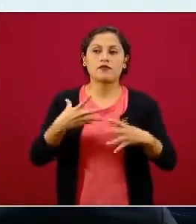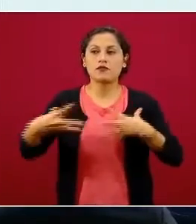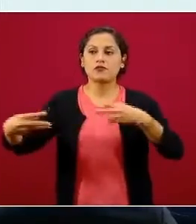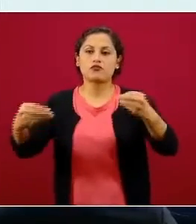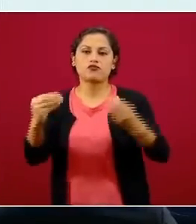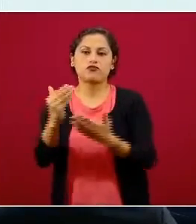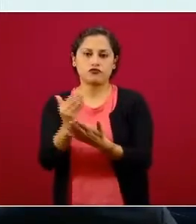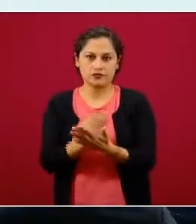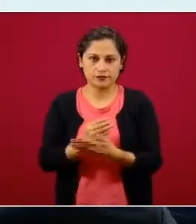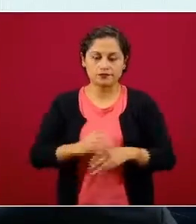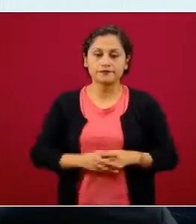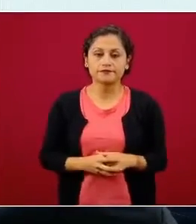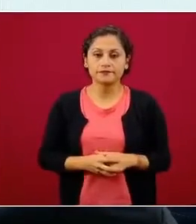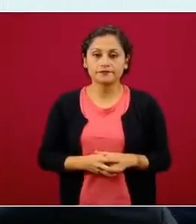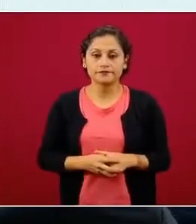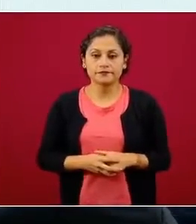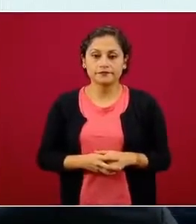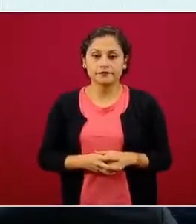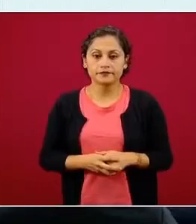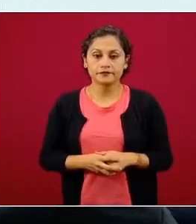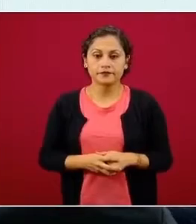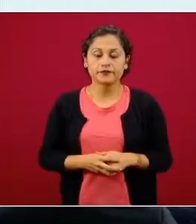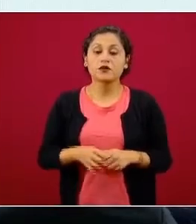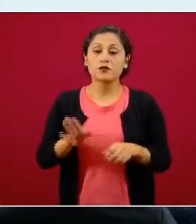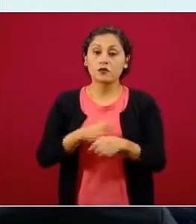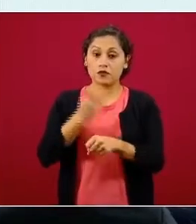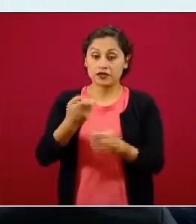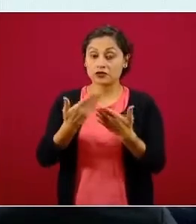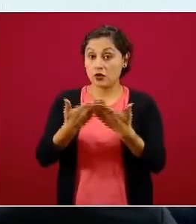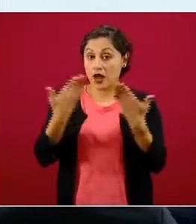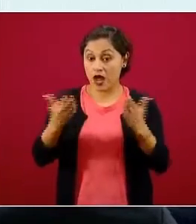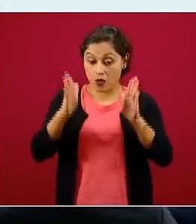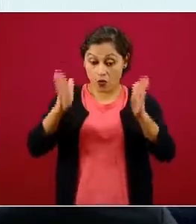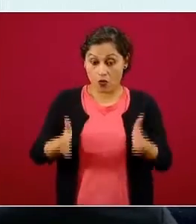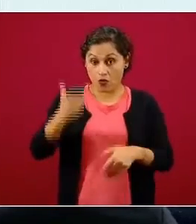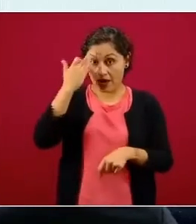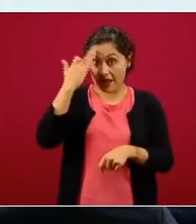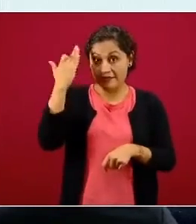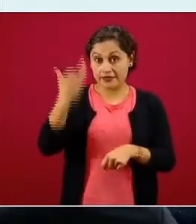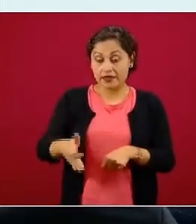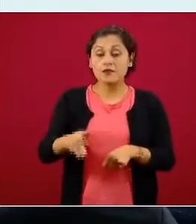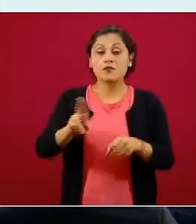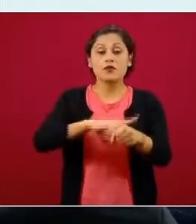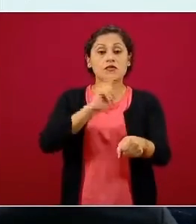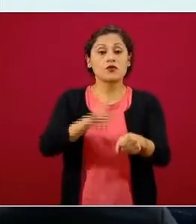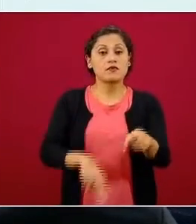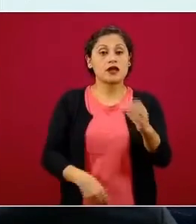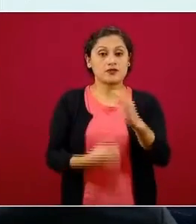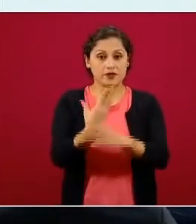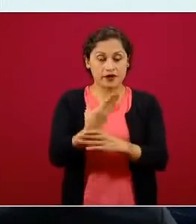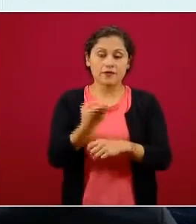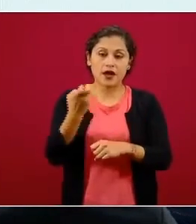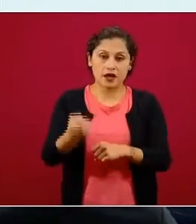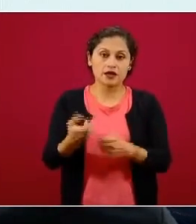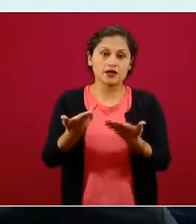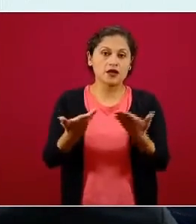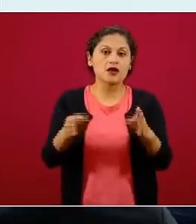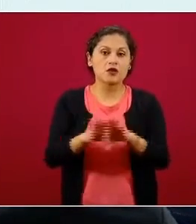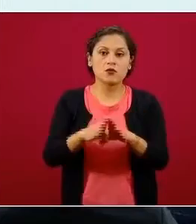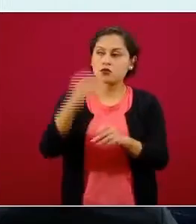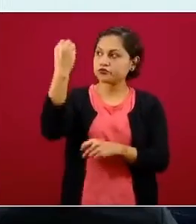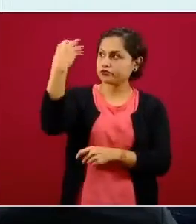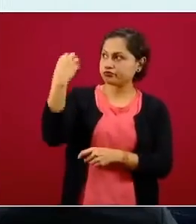que la nueva normalidad implementa precisamente el semáforo de riesgo COVID. Si vemos la siguiente diapositiva,